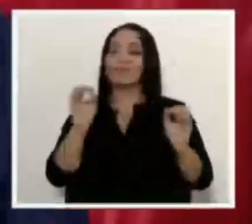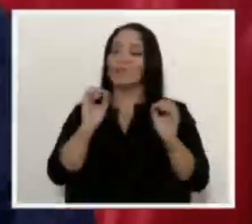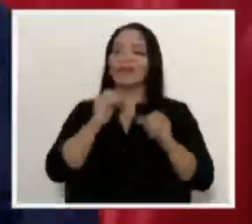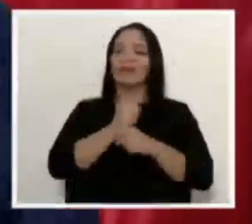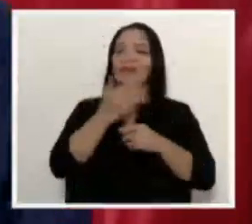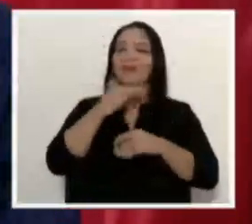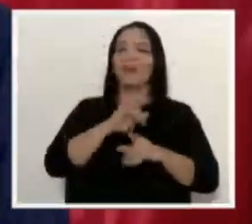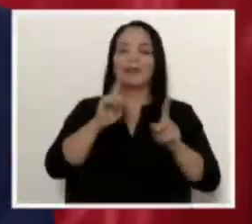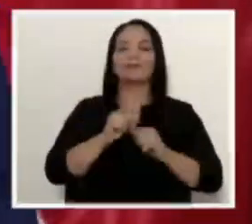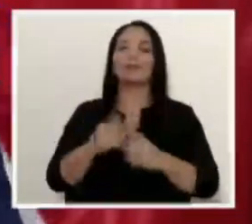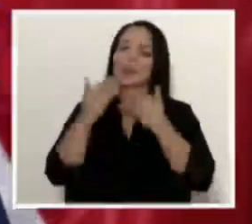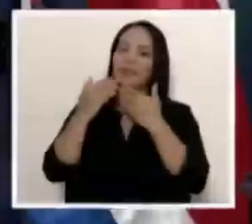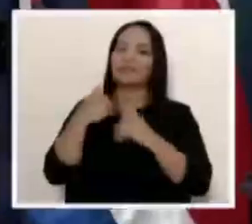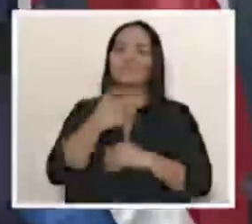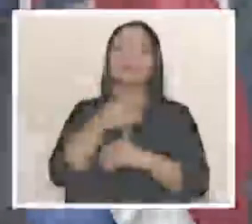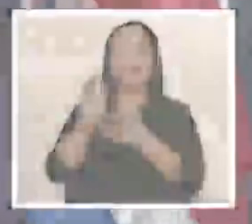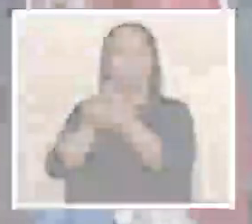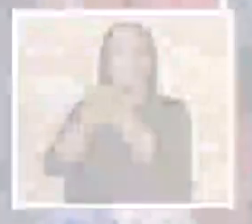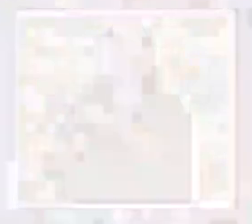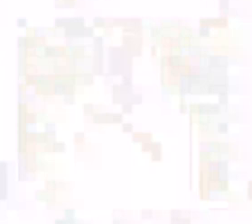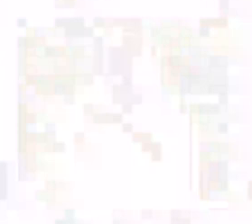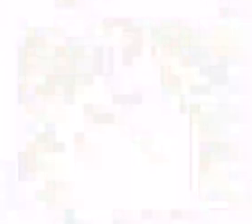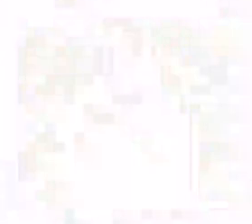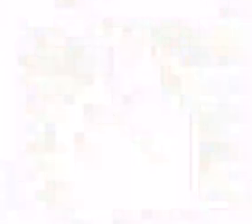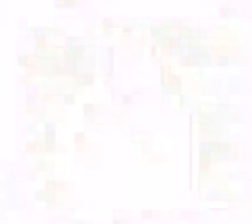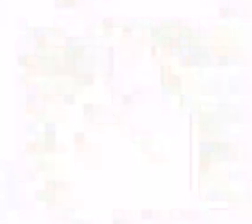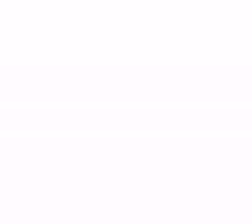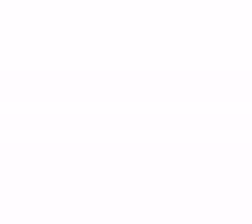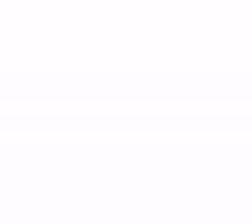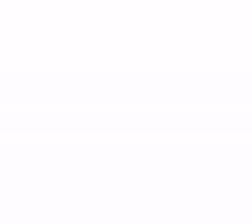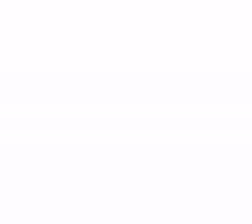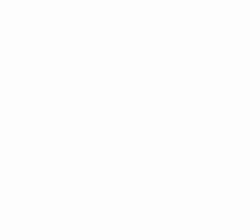mal. Muchas gracias, ministro. Felicito. Felicito.